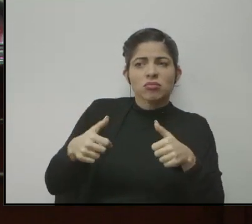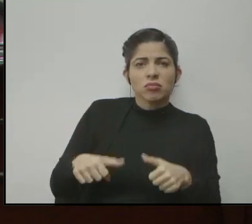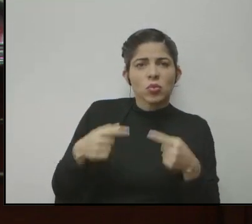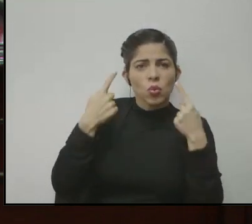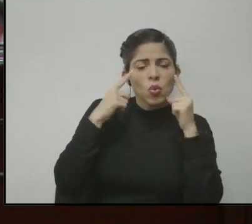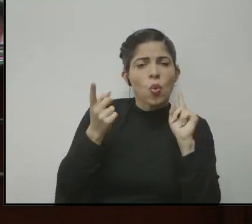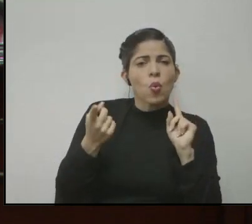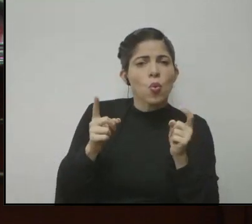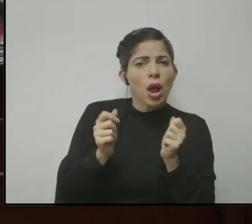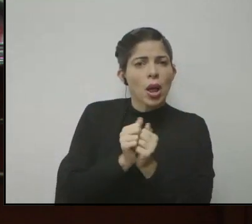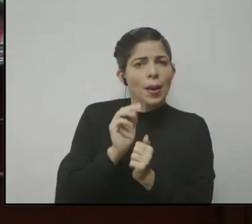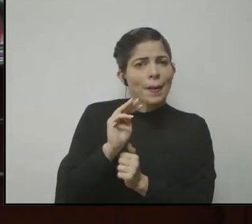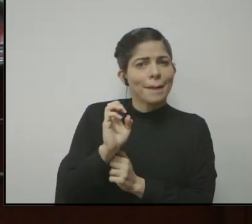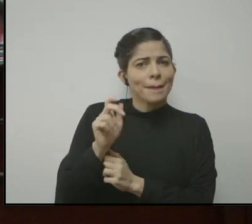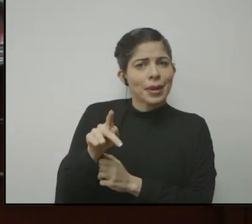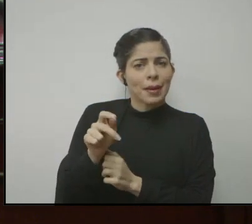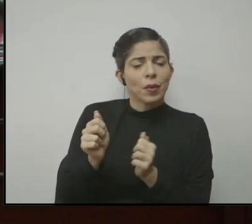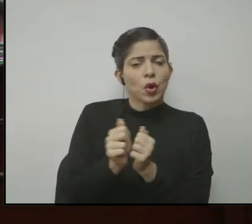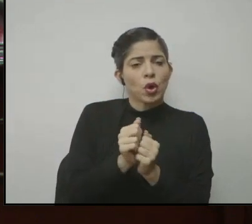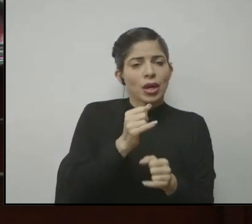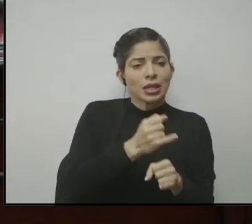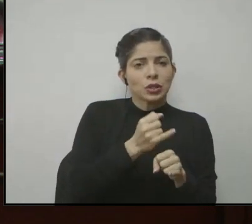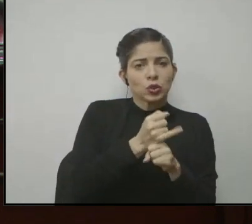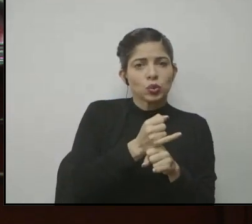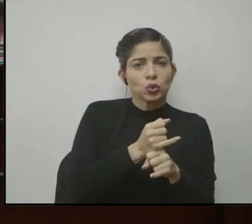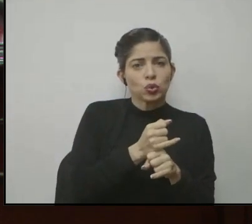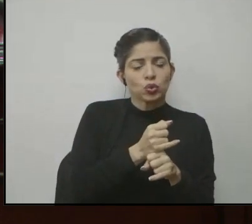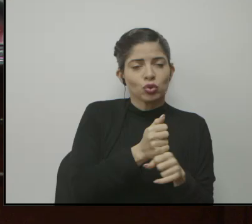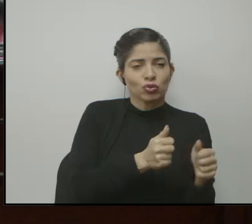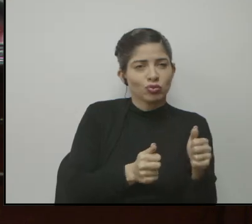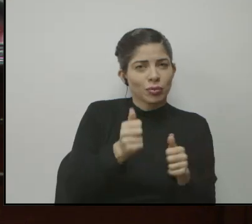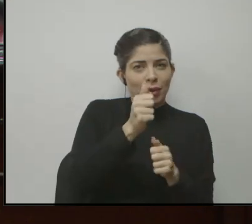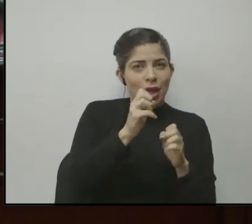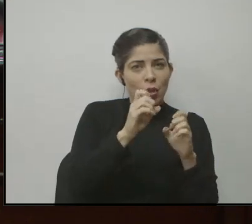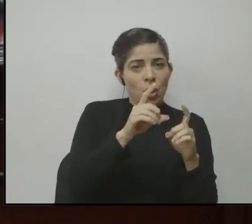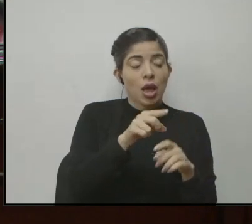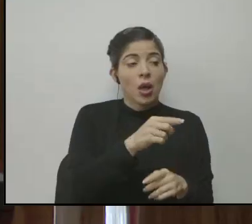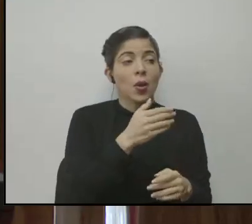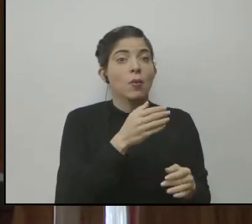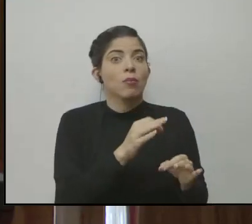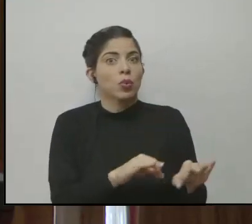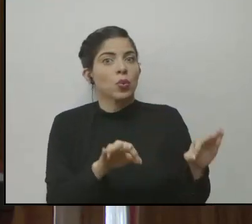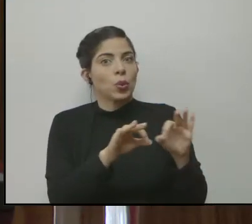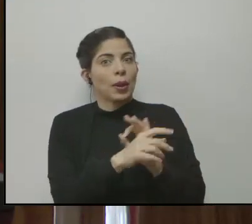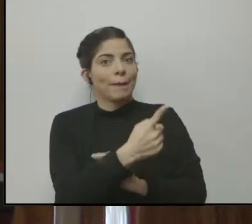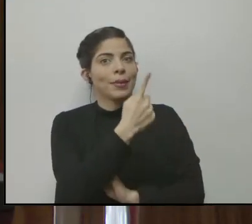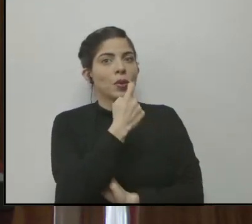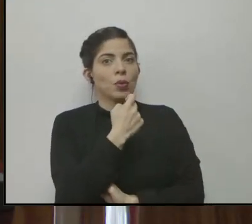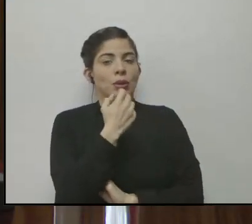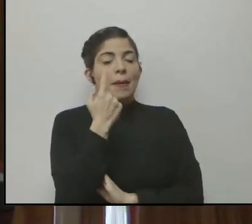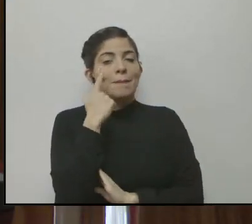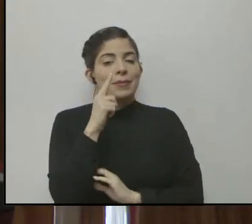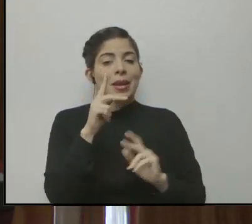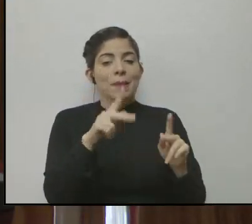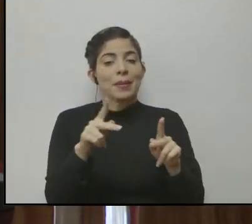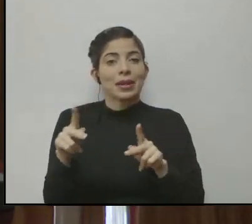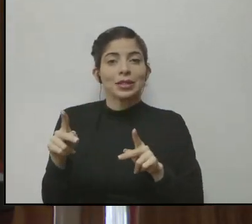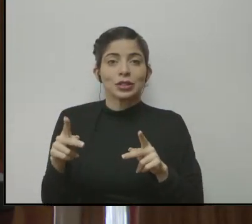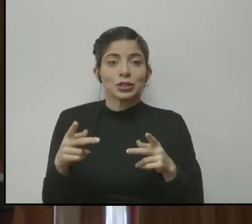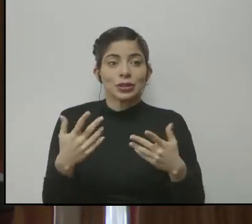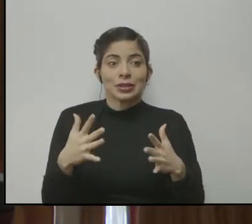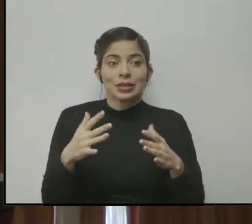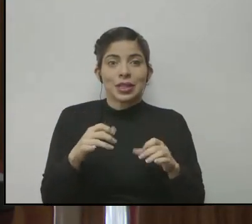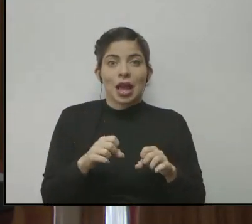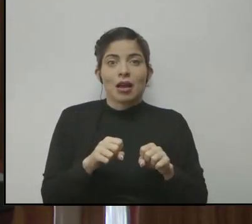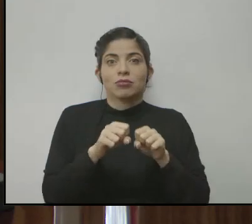logrado con el MEP, con las instituciones de educación superior? Sí, es una pregunta muy importante sobre todo para nuestra población que ya se